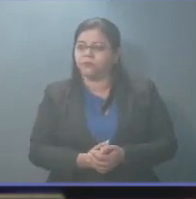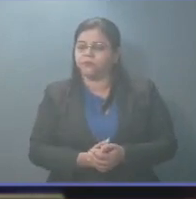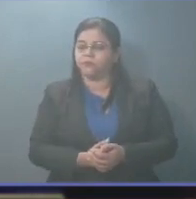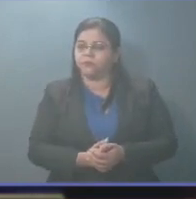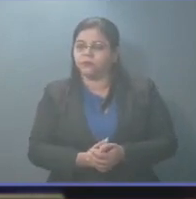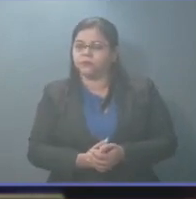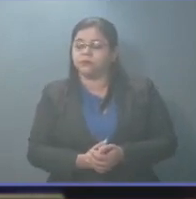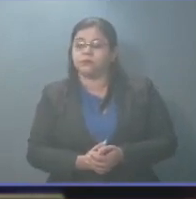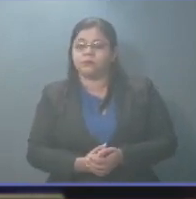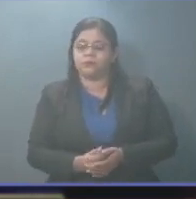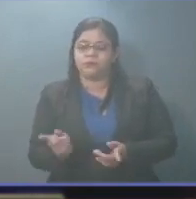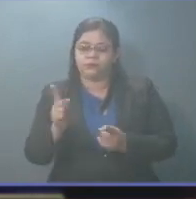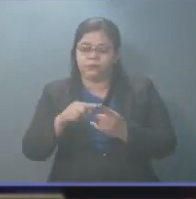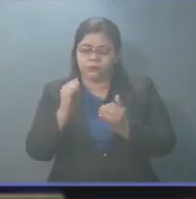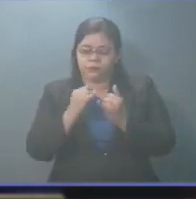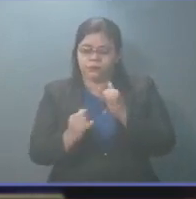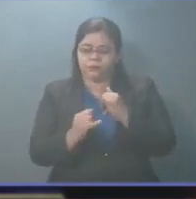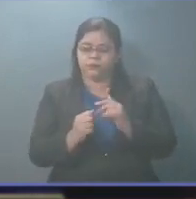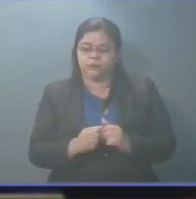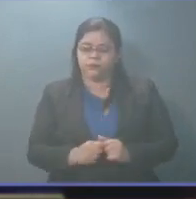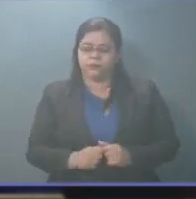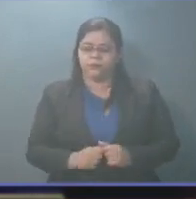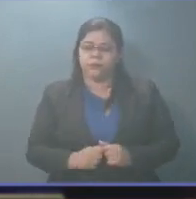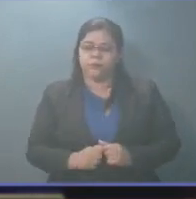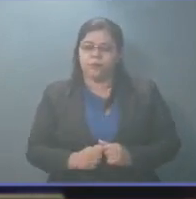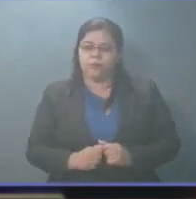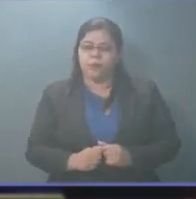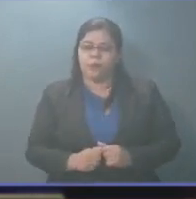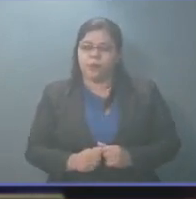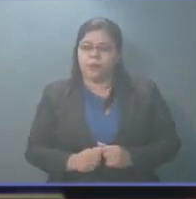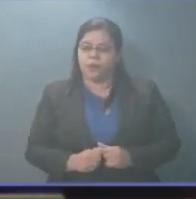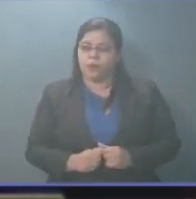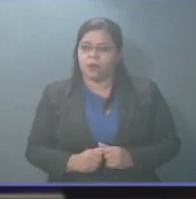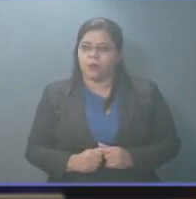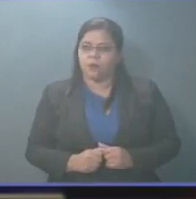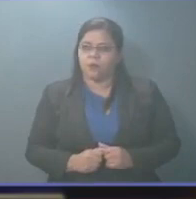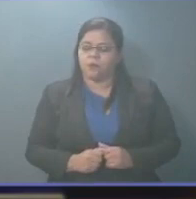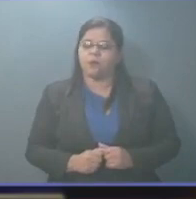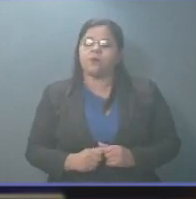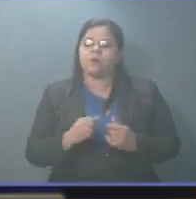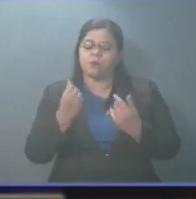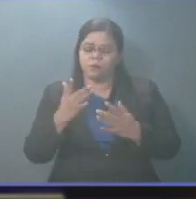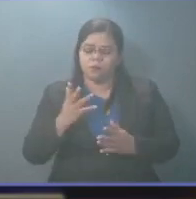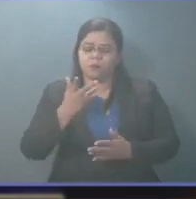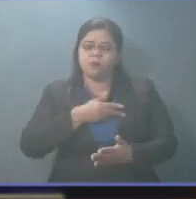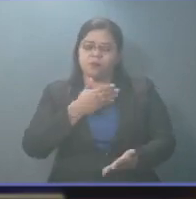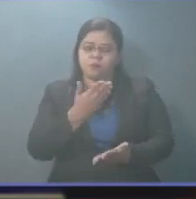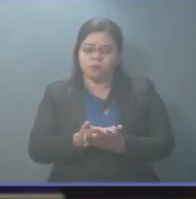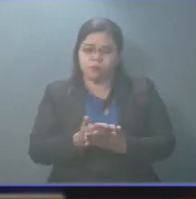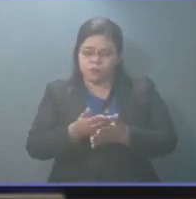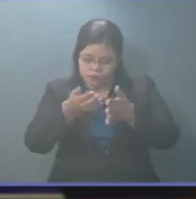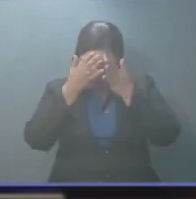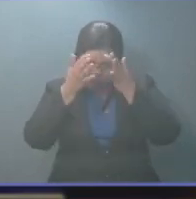Al final, hay una propuesta de dictamen